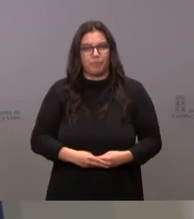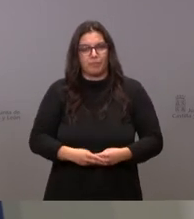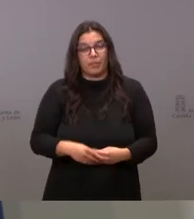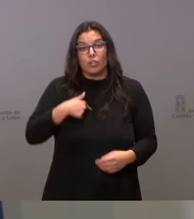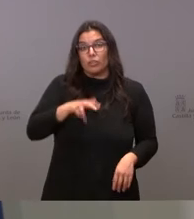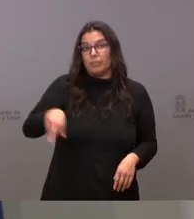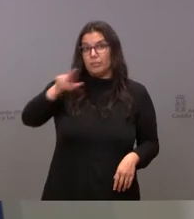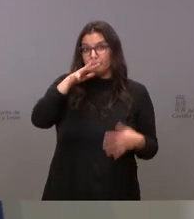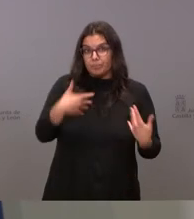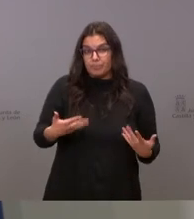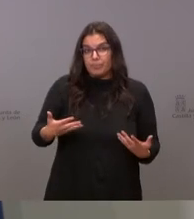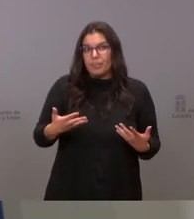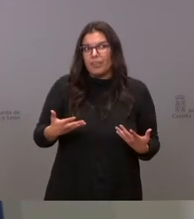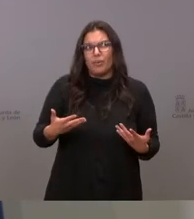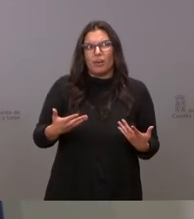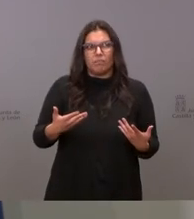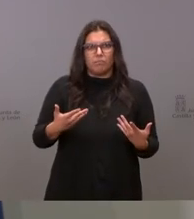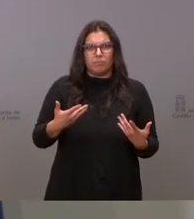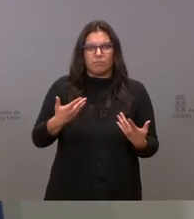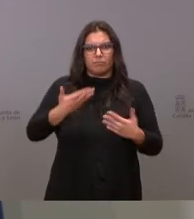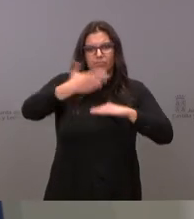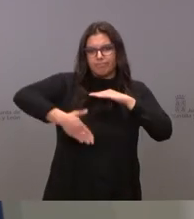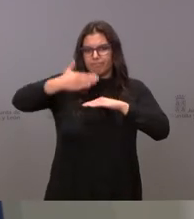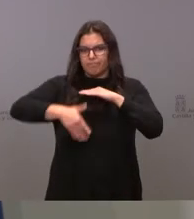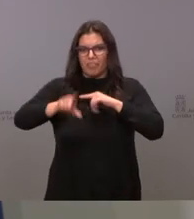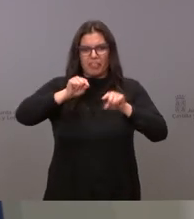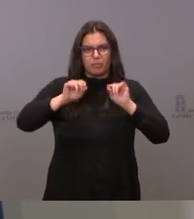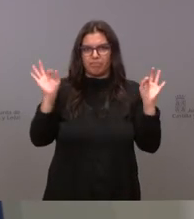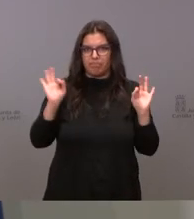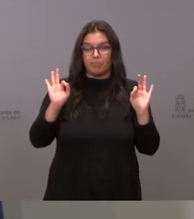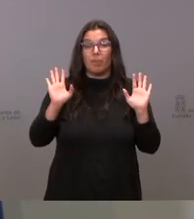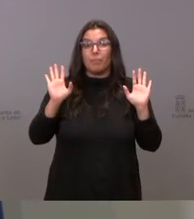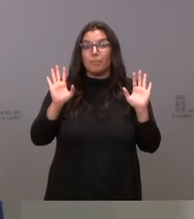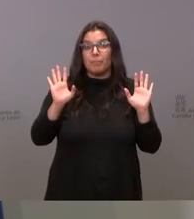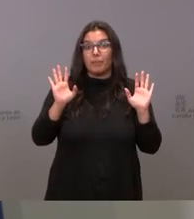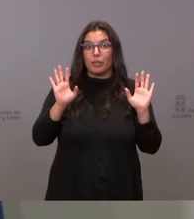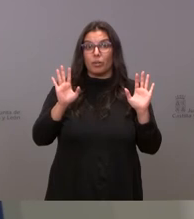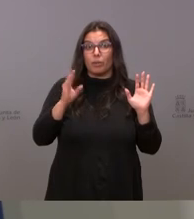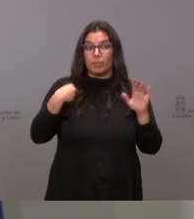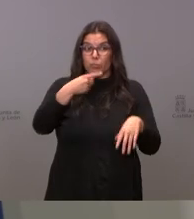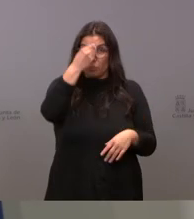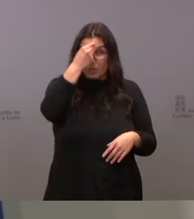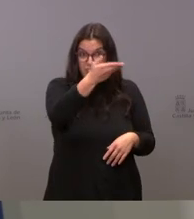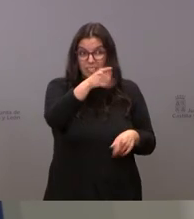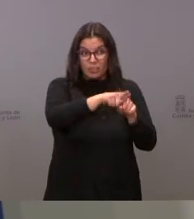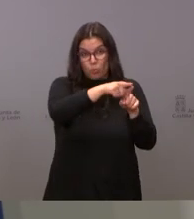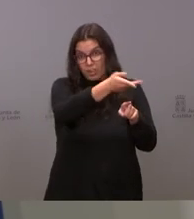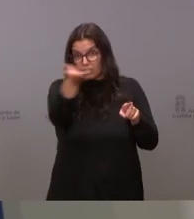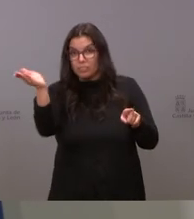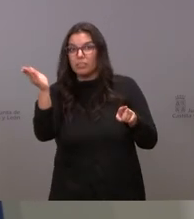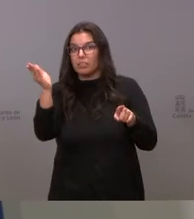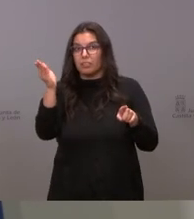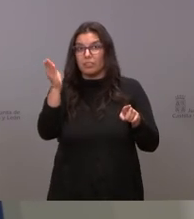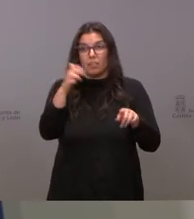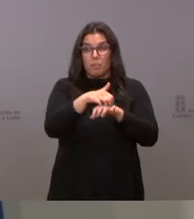Insisto que en este momento nosotros no planteamos medidas restrictivas, pero que ese pensamiento que tiene usted y muchos ciudadanos, yo estoy seguro que lo tienen